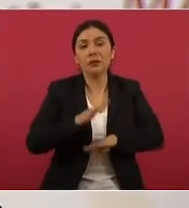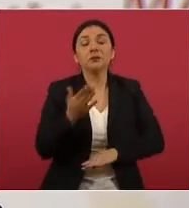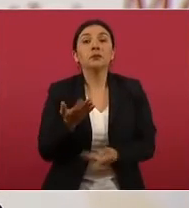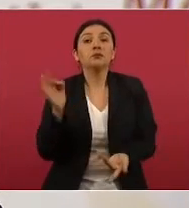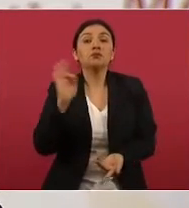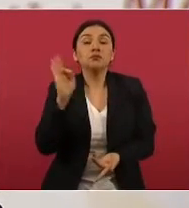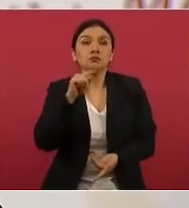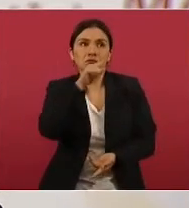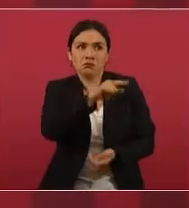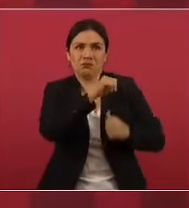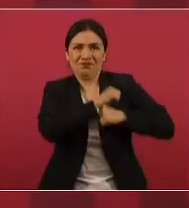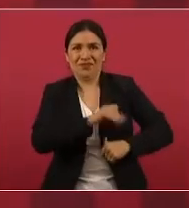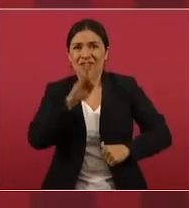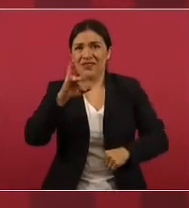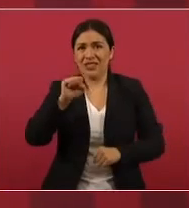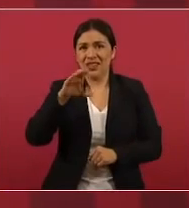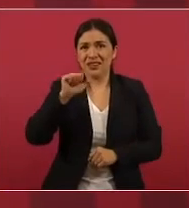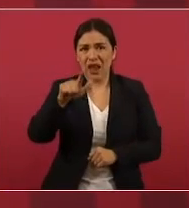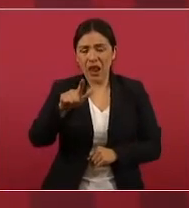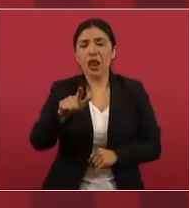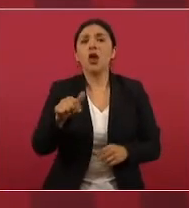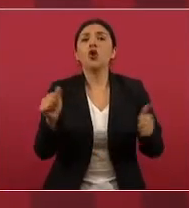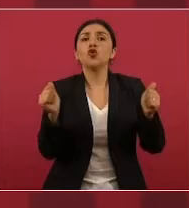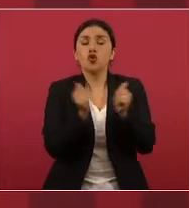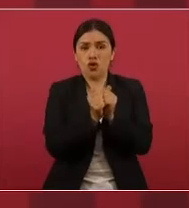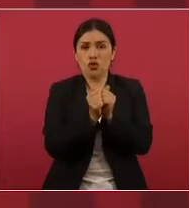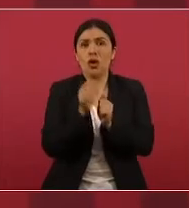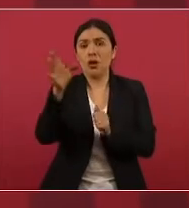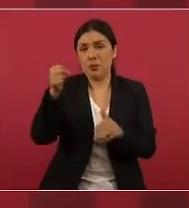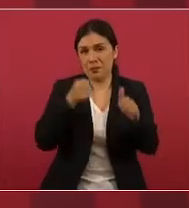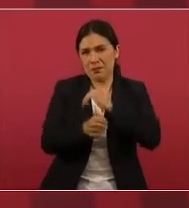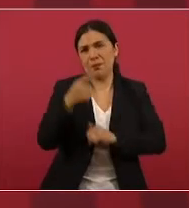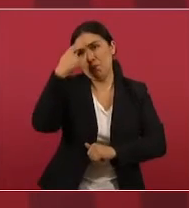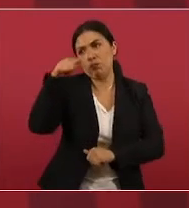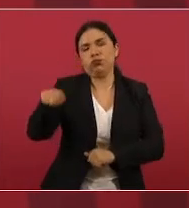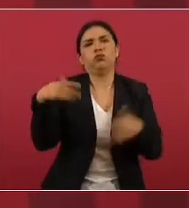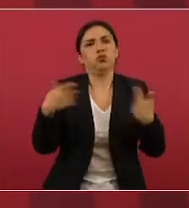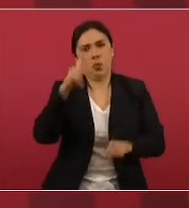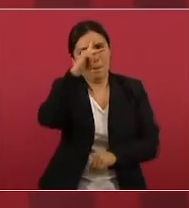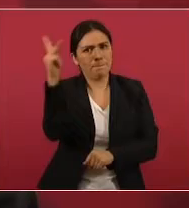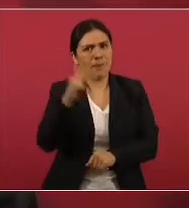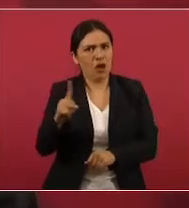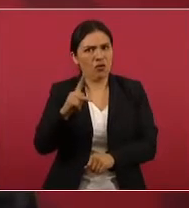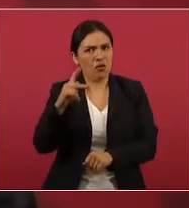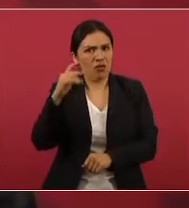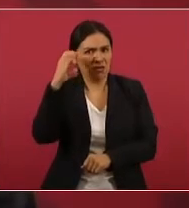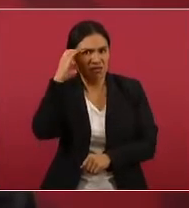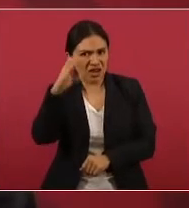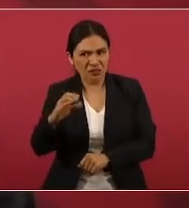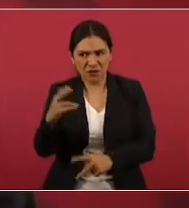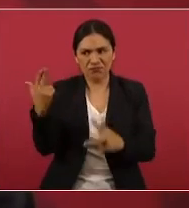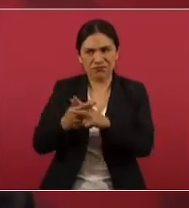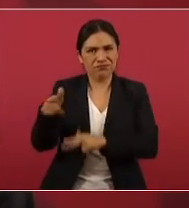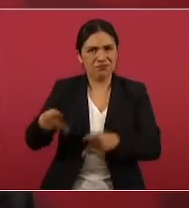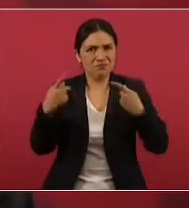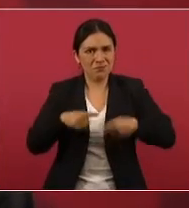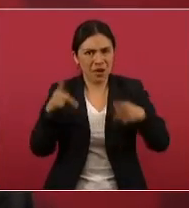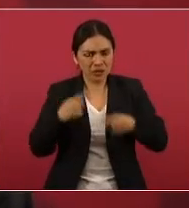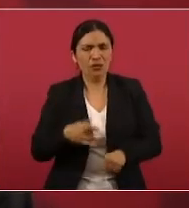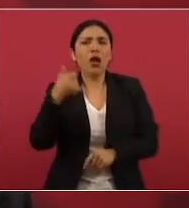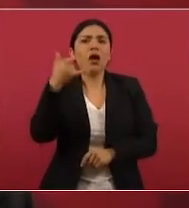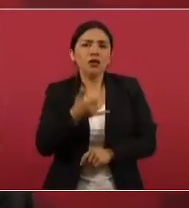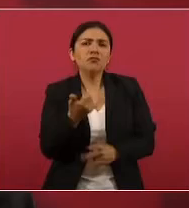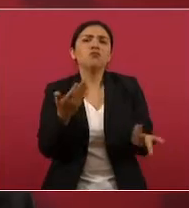la propia fiscalía va, además de la imputación directa por el hecho criminal, pues también si hubiera probables